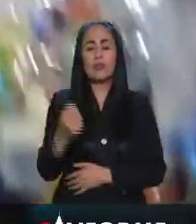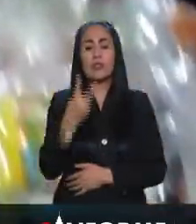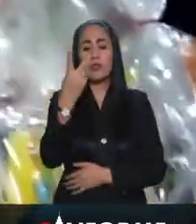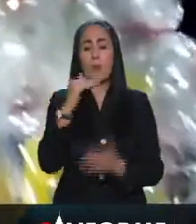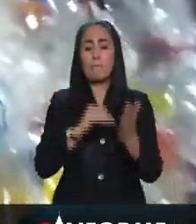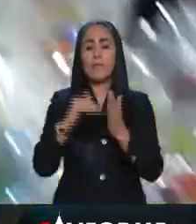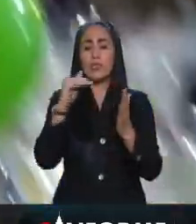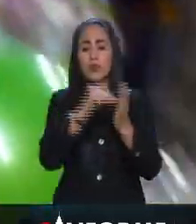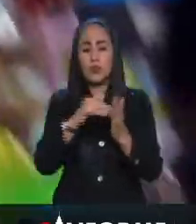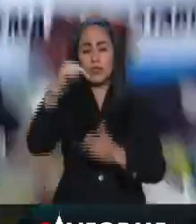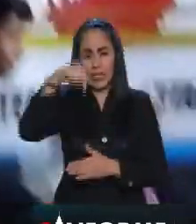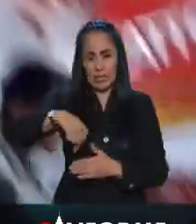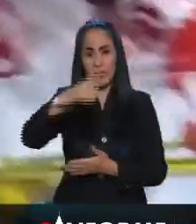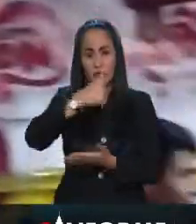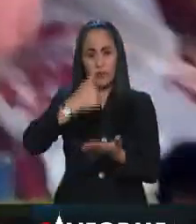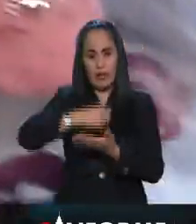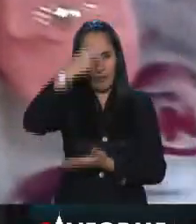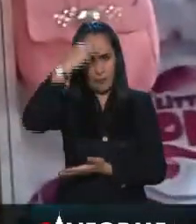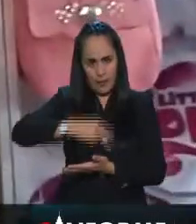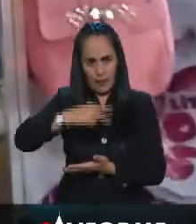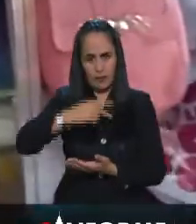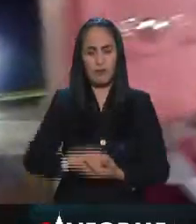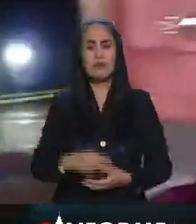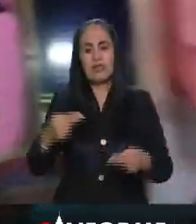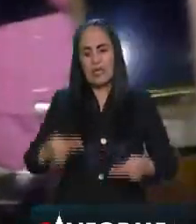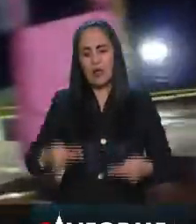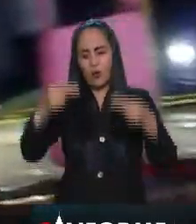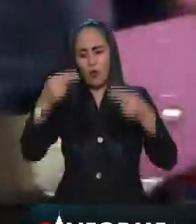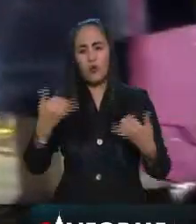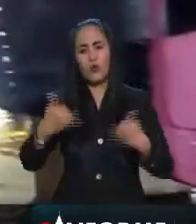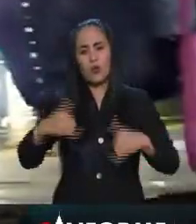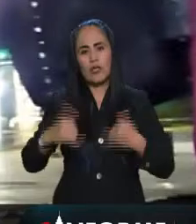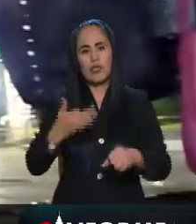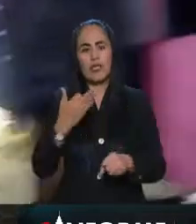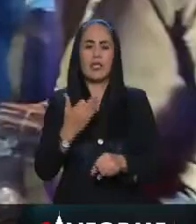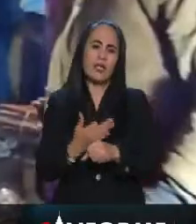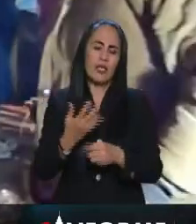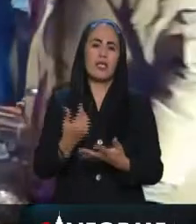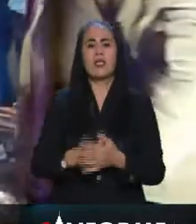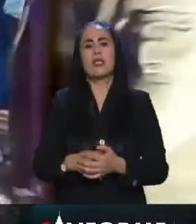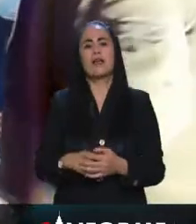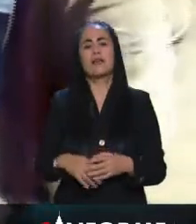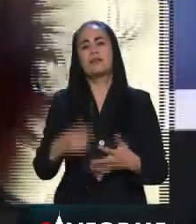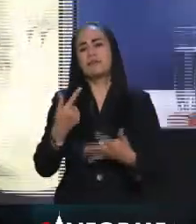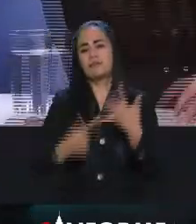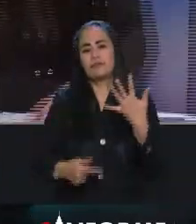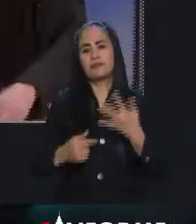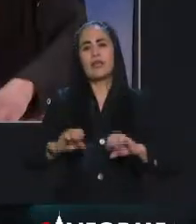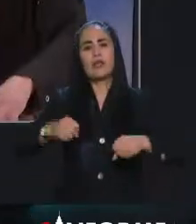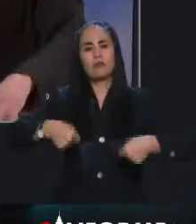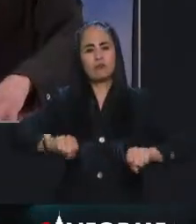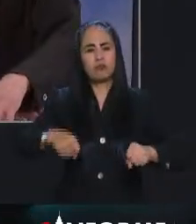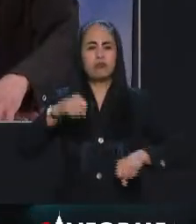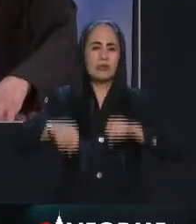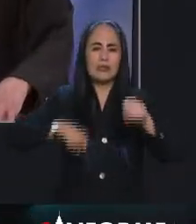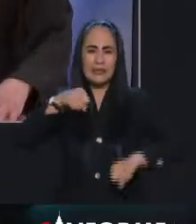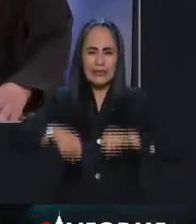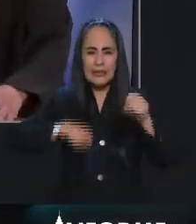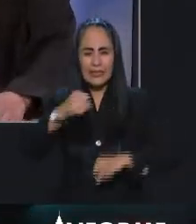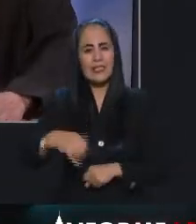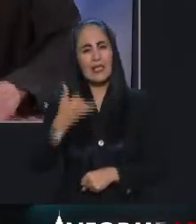aquí en la ciudad de México negocios como jugueterías dulcerías venta de montables bicicletas celulares ropa